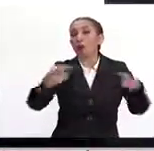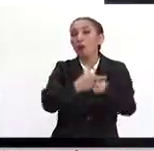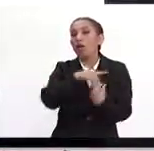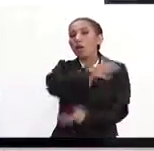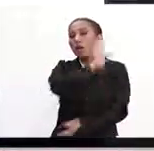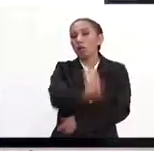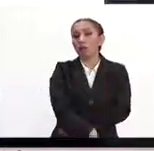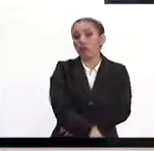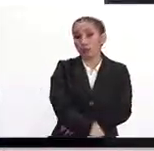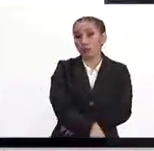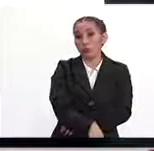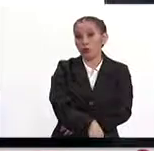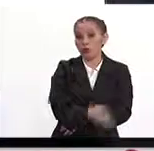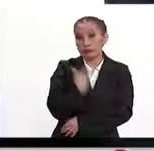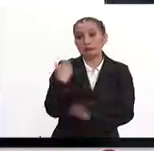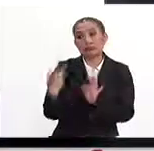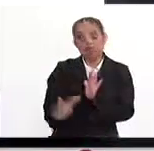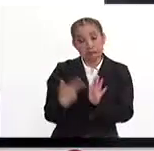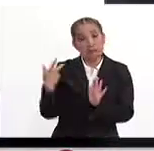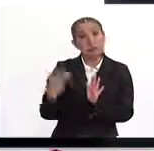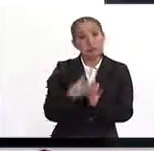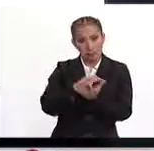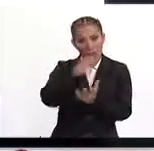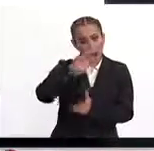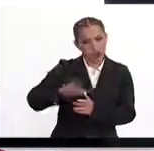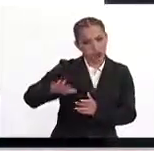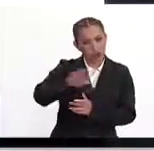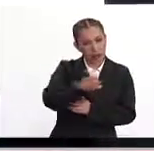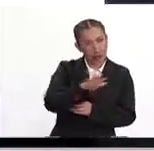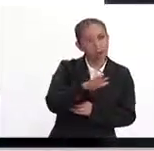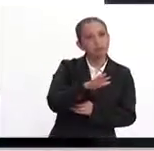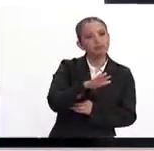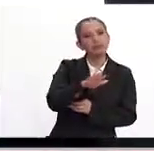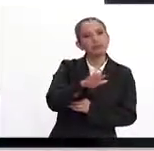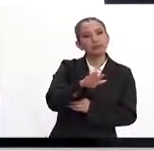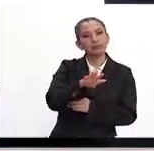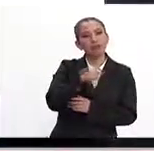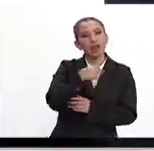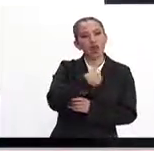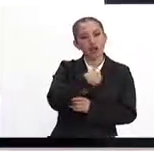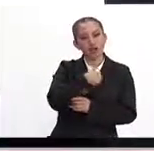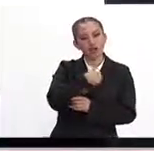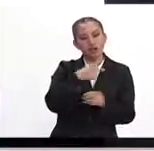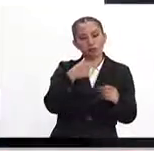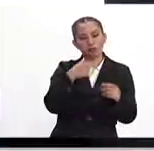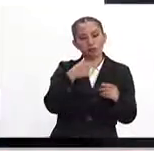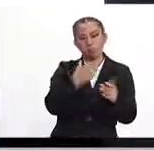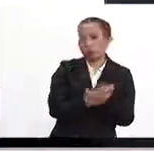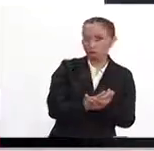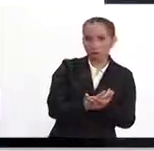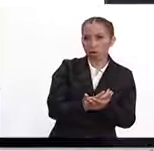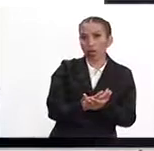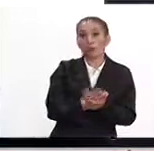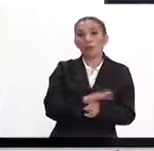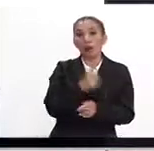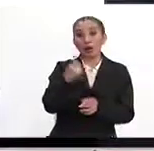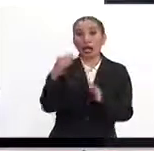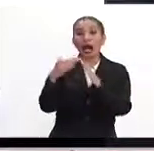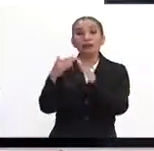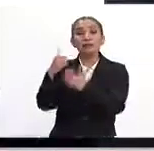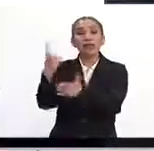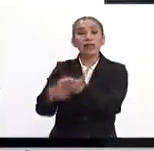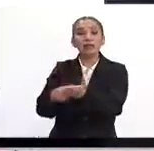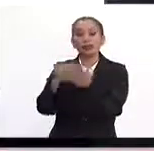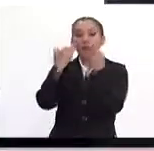con el corazón. Es muy frecuente, la mayoría de los paros cardíacos suceden en el hogar